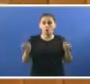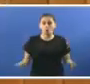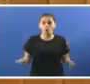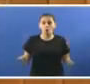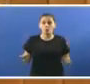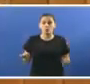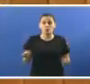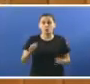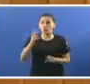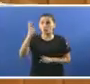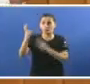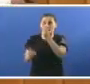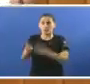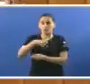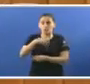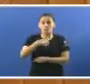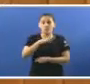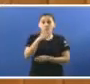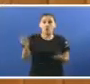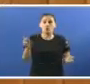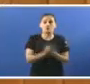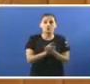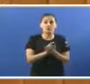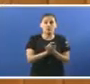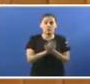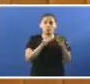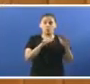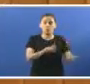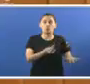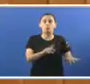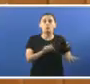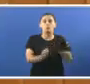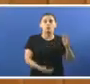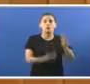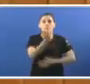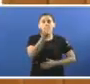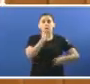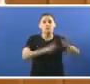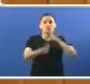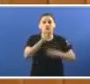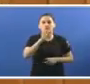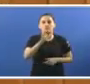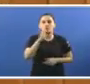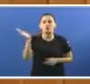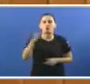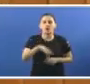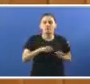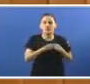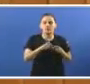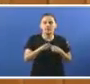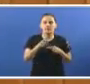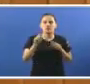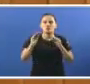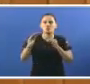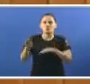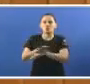non poden acompañarnos aquí porque estaban unha vez máis concentrándose pola mañán Protestando pola ausencia de medidas por parte da